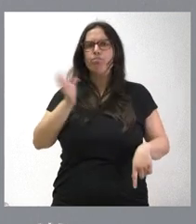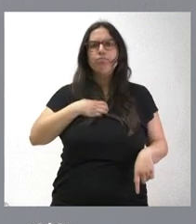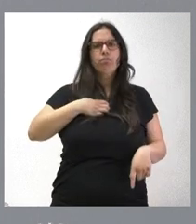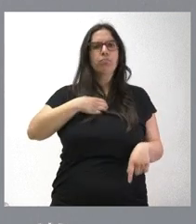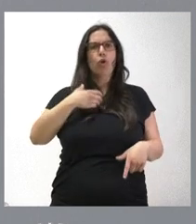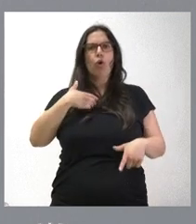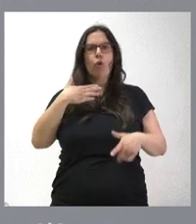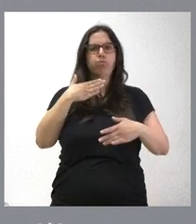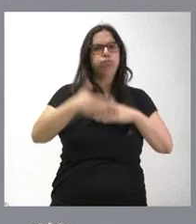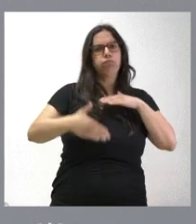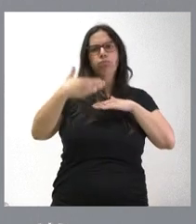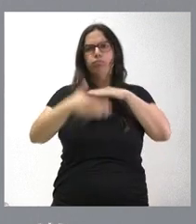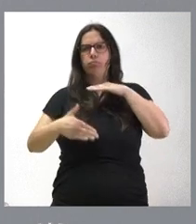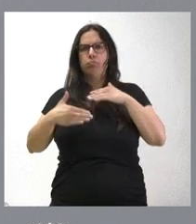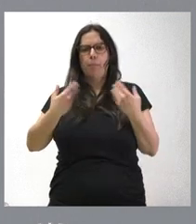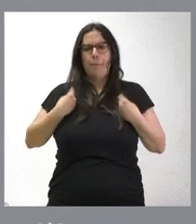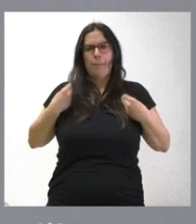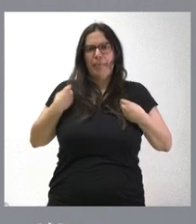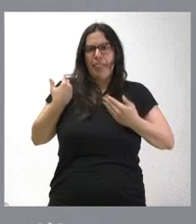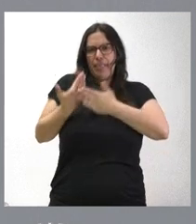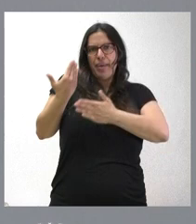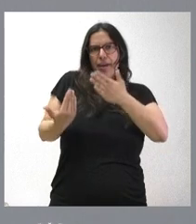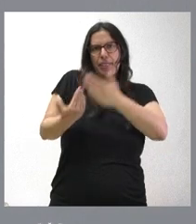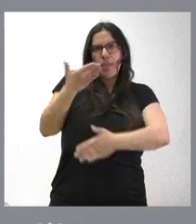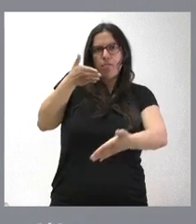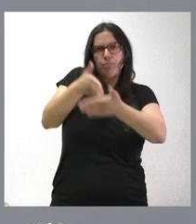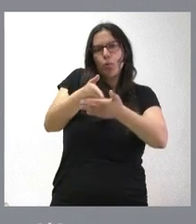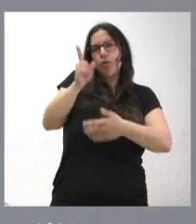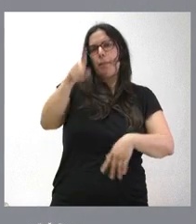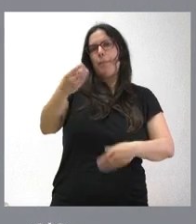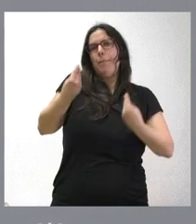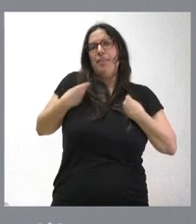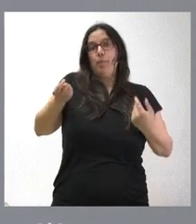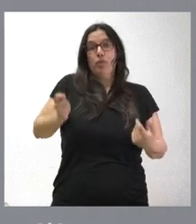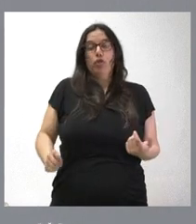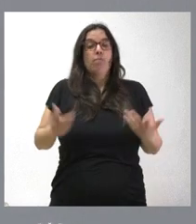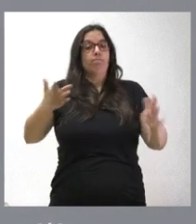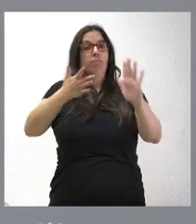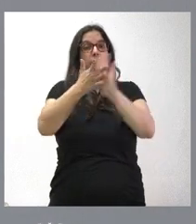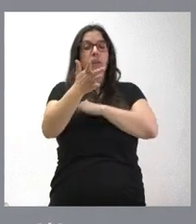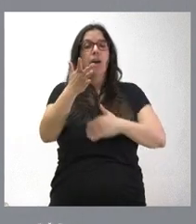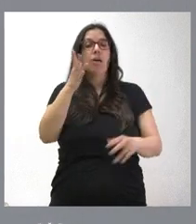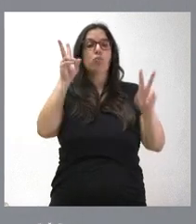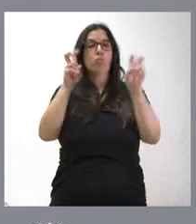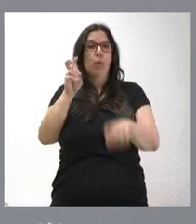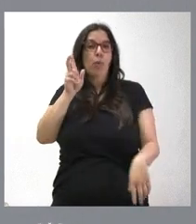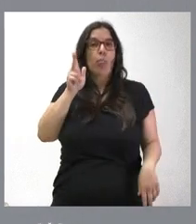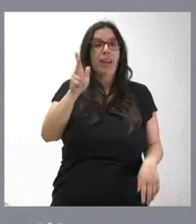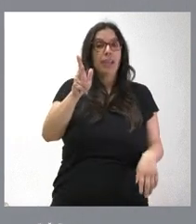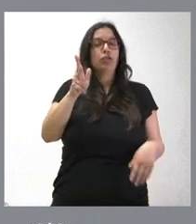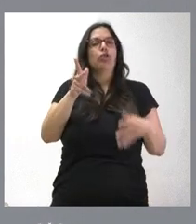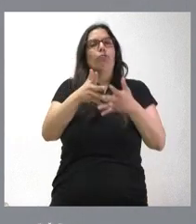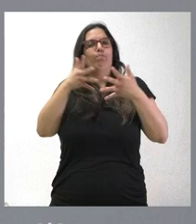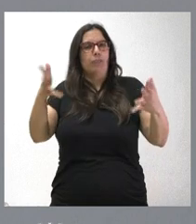menoscabo en su vida cotidiana y profesional. Por tanto, un nuevo derecho que se amplía en nuestra